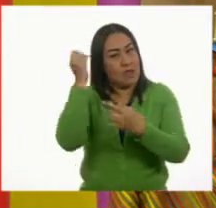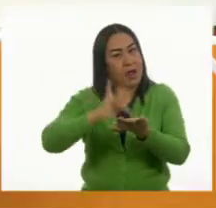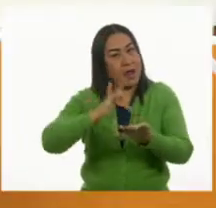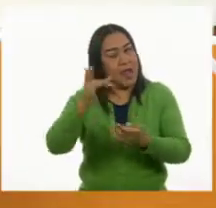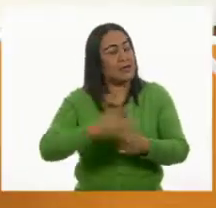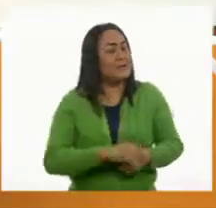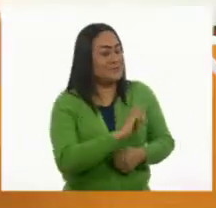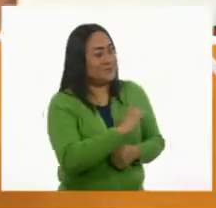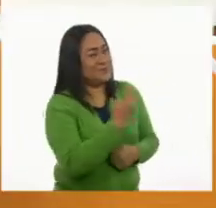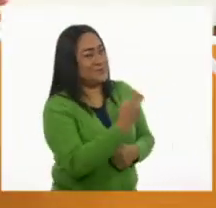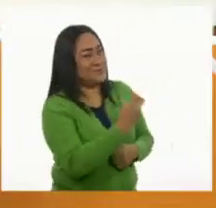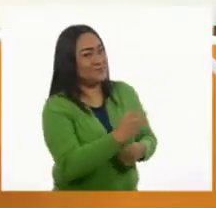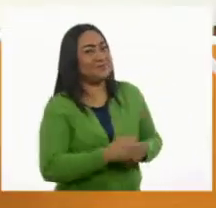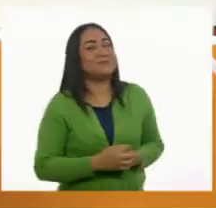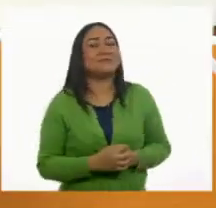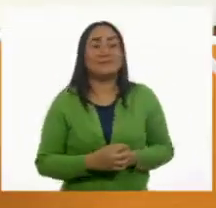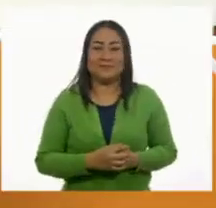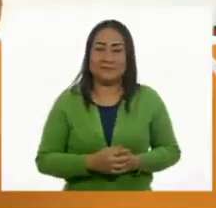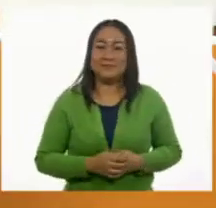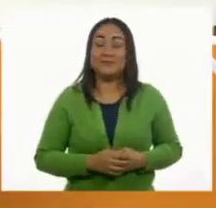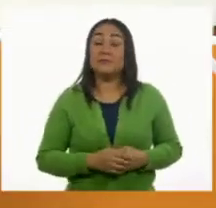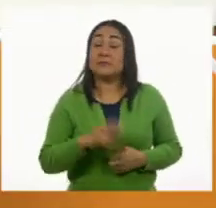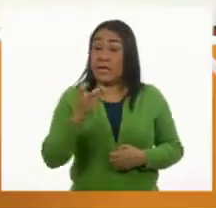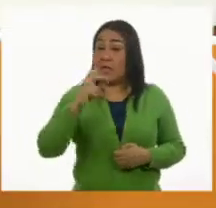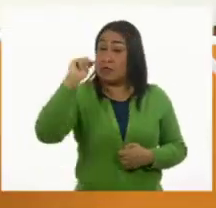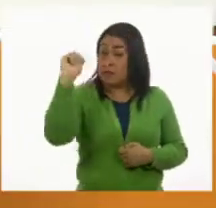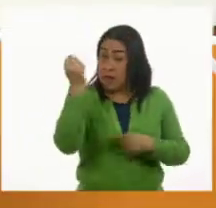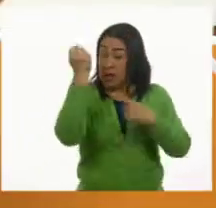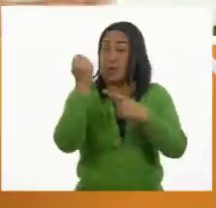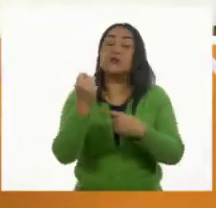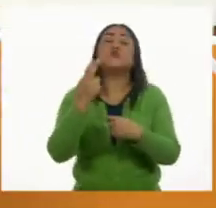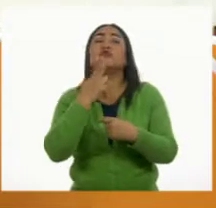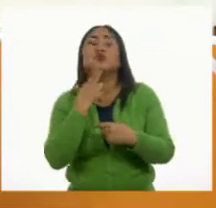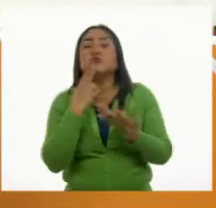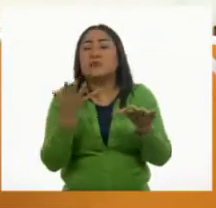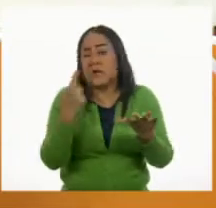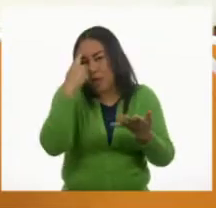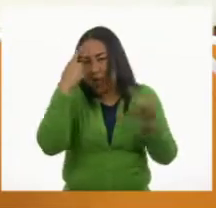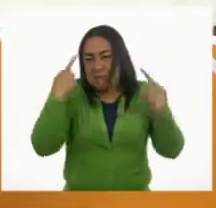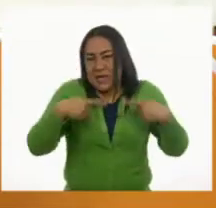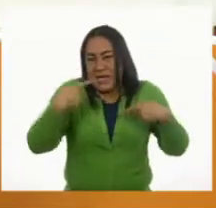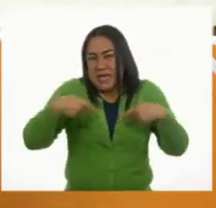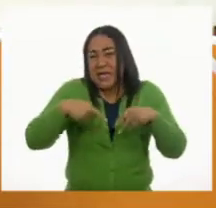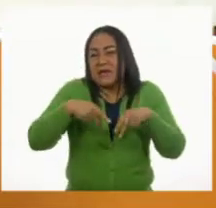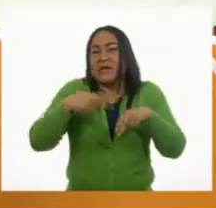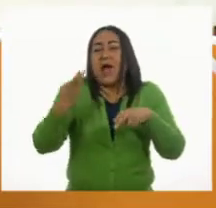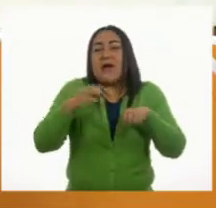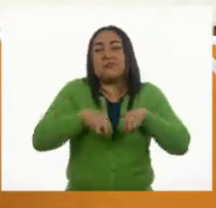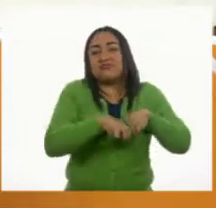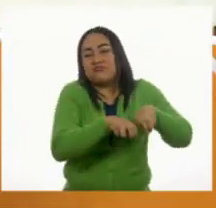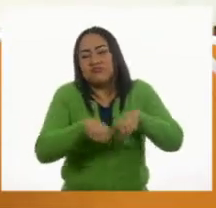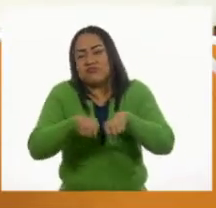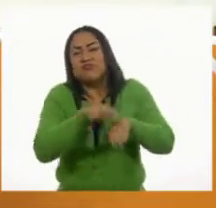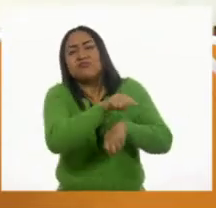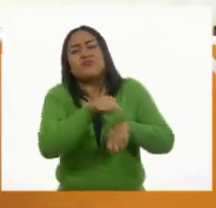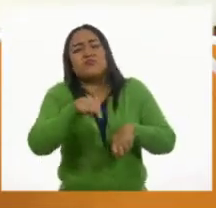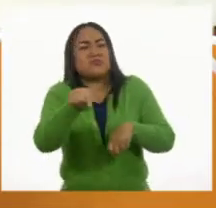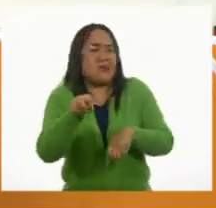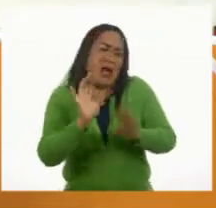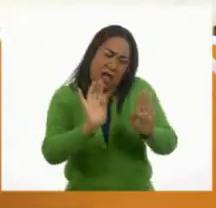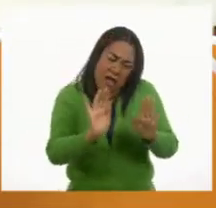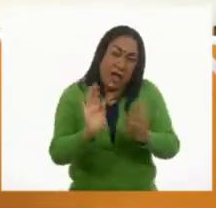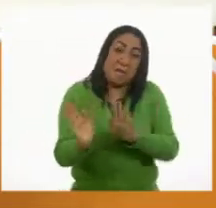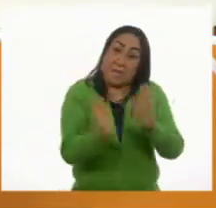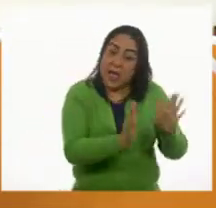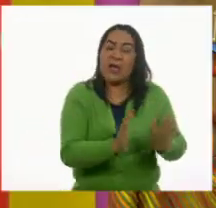Así es, Pilar. Y no solamente la tecnología servía para transportar personas de un lugar a otro. ¿Sabes también para qué sirve